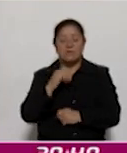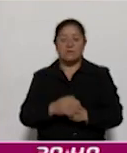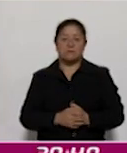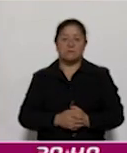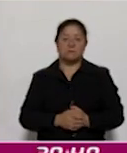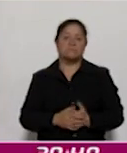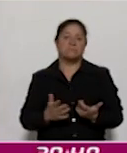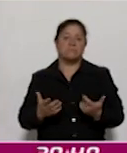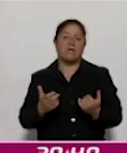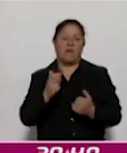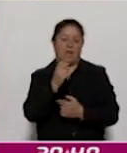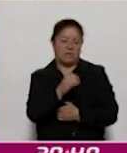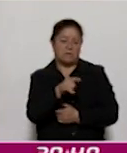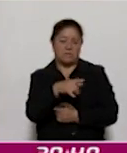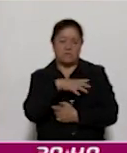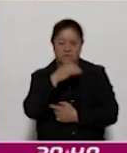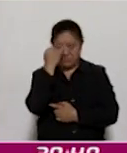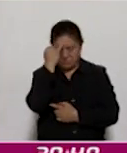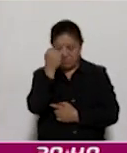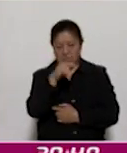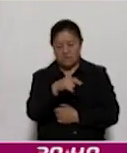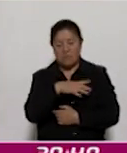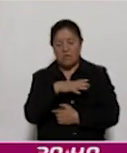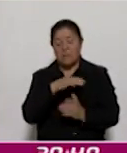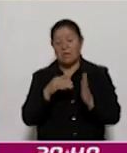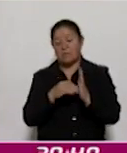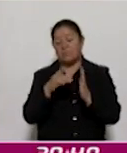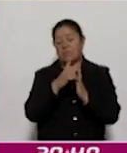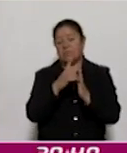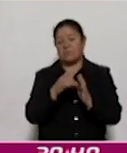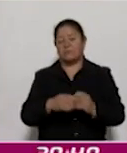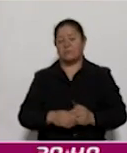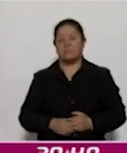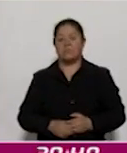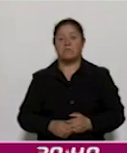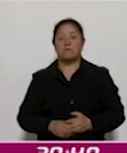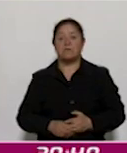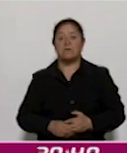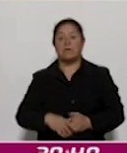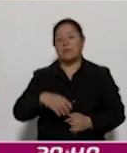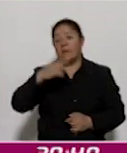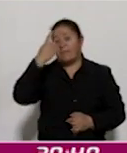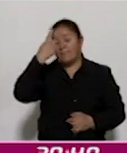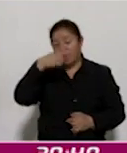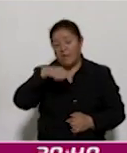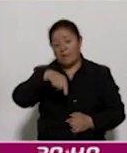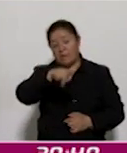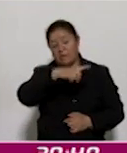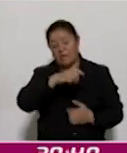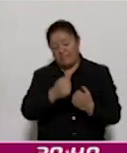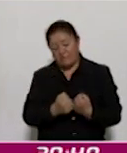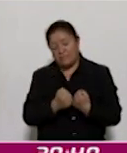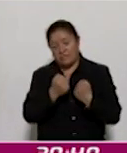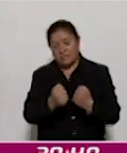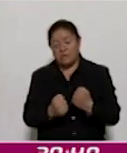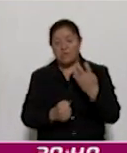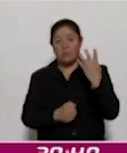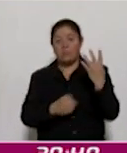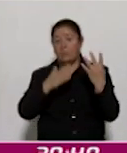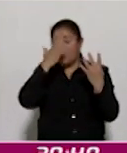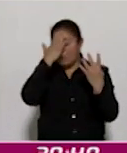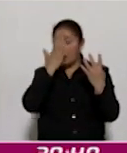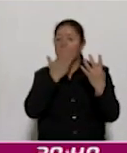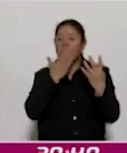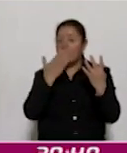de estas estrategias, estas metodologías para poder fortalecer las cuatro habilidades